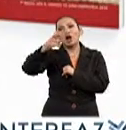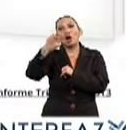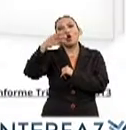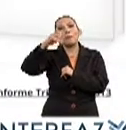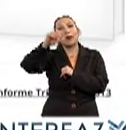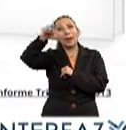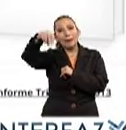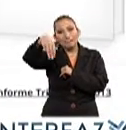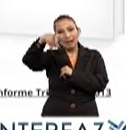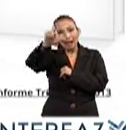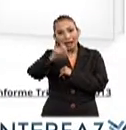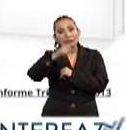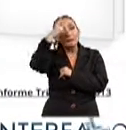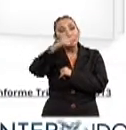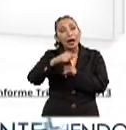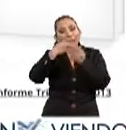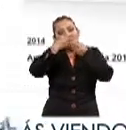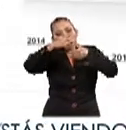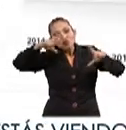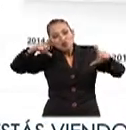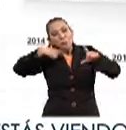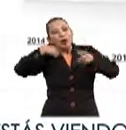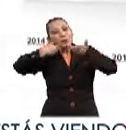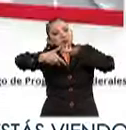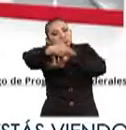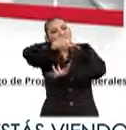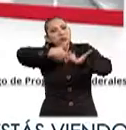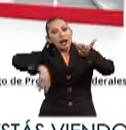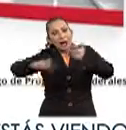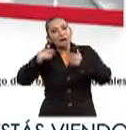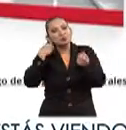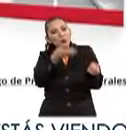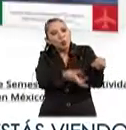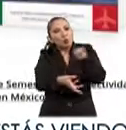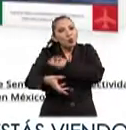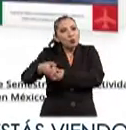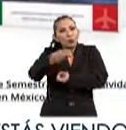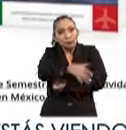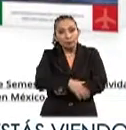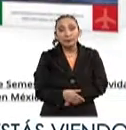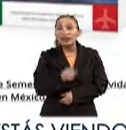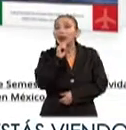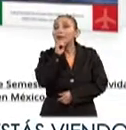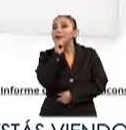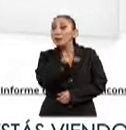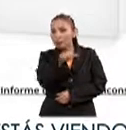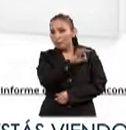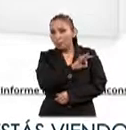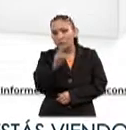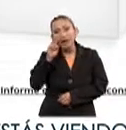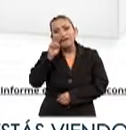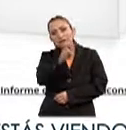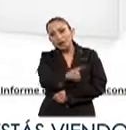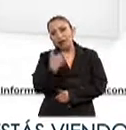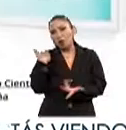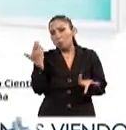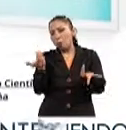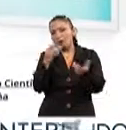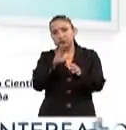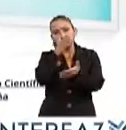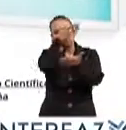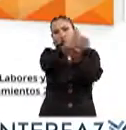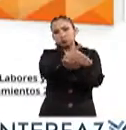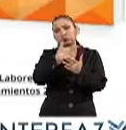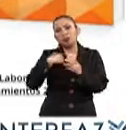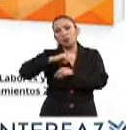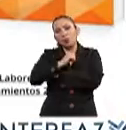gov.mx para abrir un espacio de diálogo y retroalimentación además se puede consultar de manera física